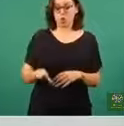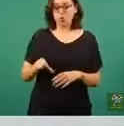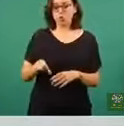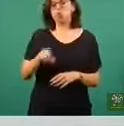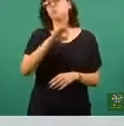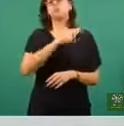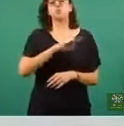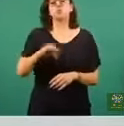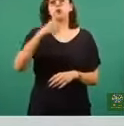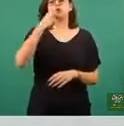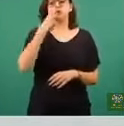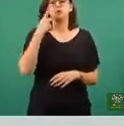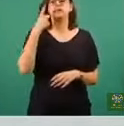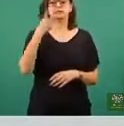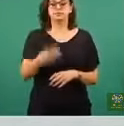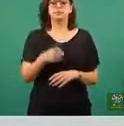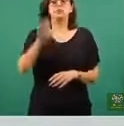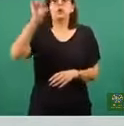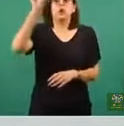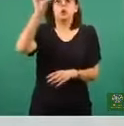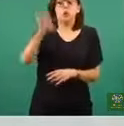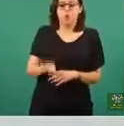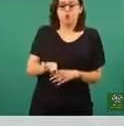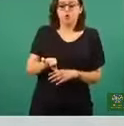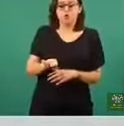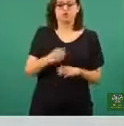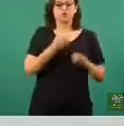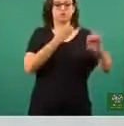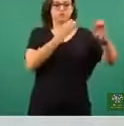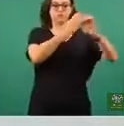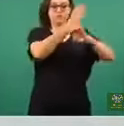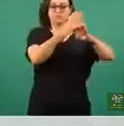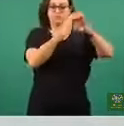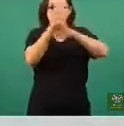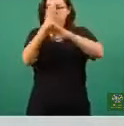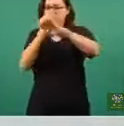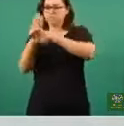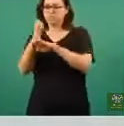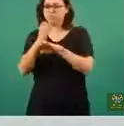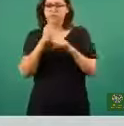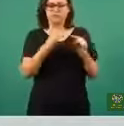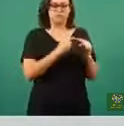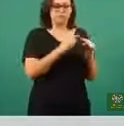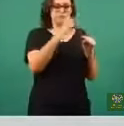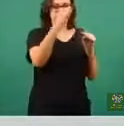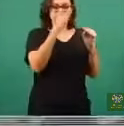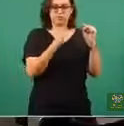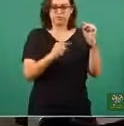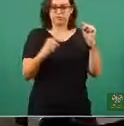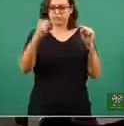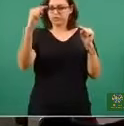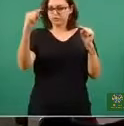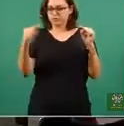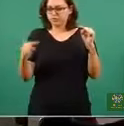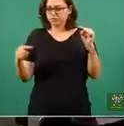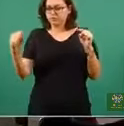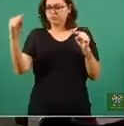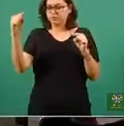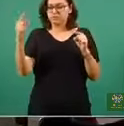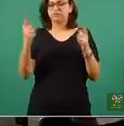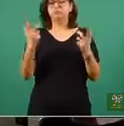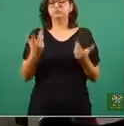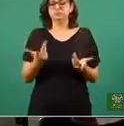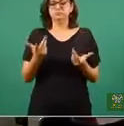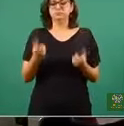podríamos decir o podemos actualizar entidades que para efectos de su curva epidémica de casos estimados. Este es el,